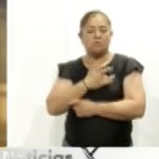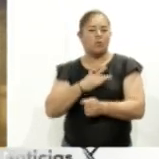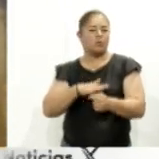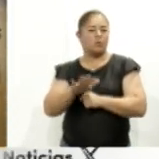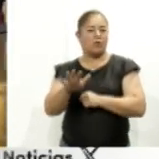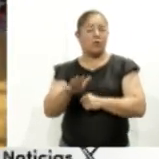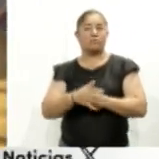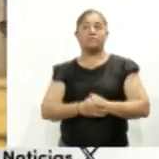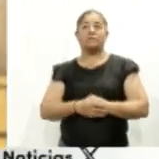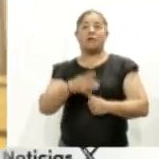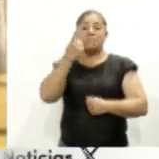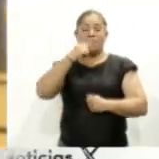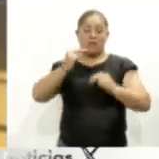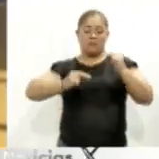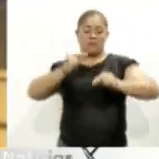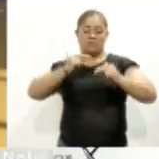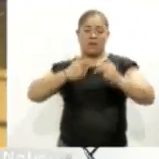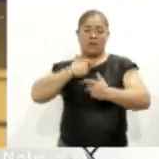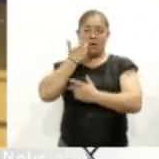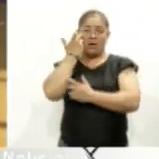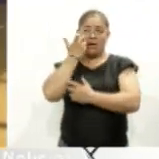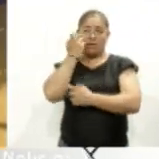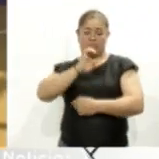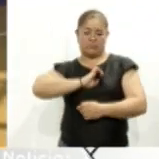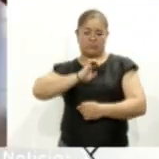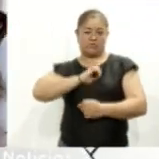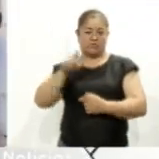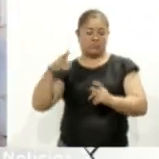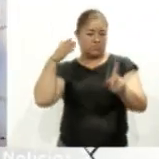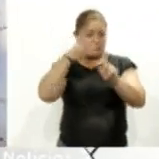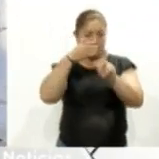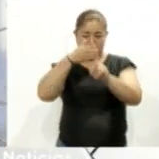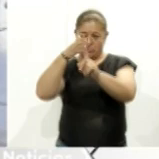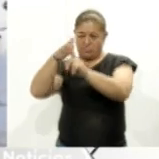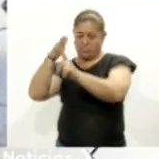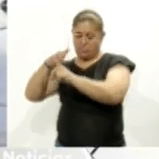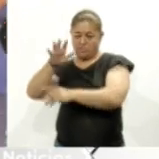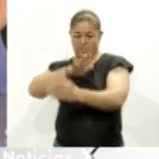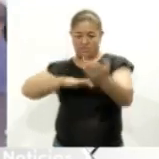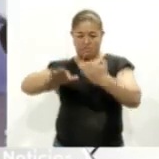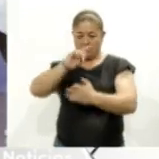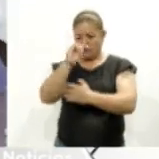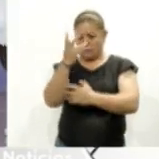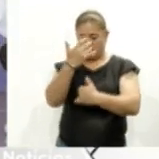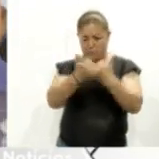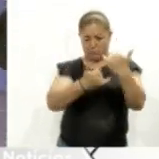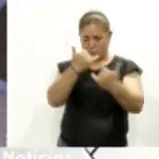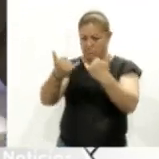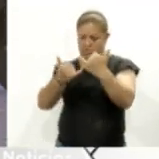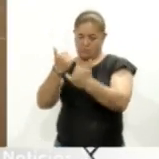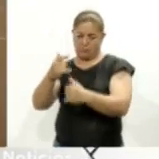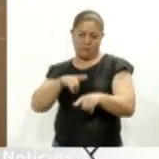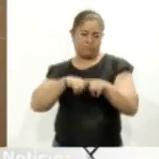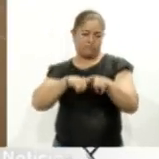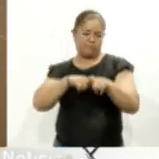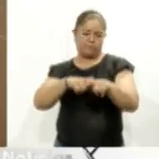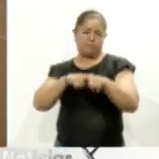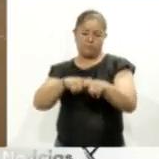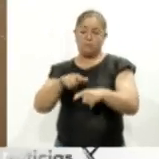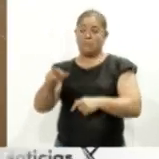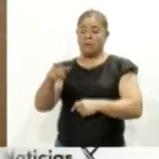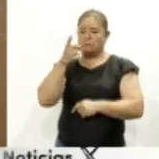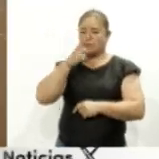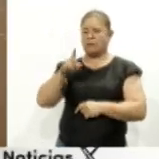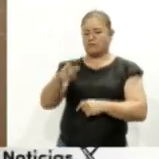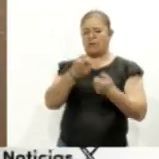lograr elevar el nivel se busca que los entrenamientos vayan enfocados a afinar detalles en la técnica de juego el estratega considera que con dominar